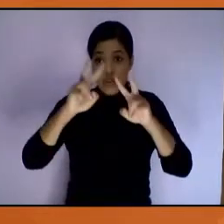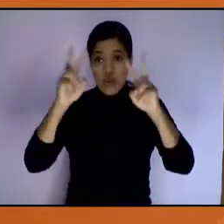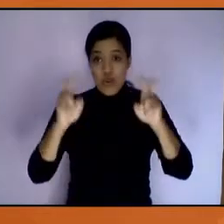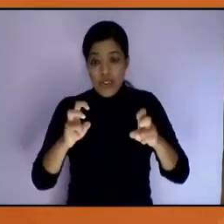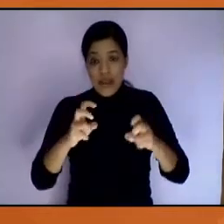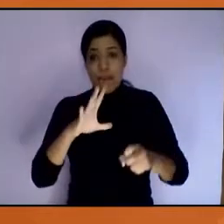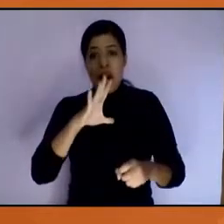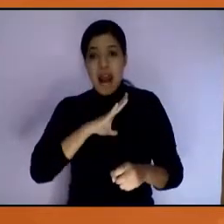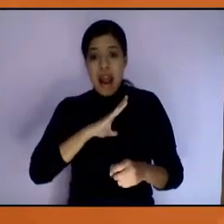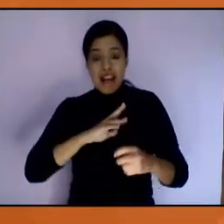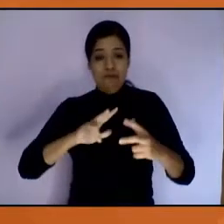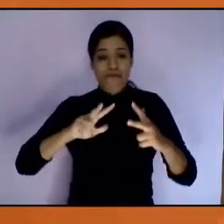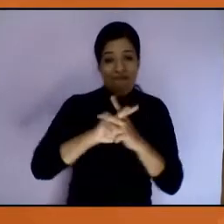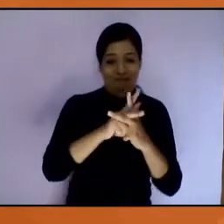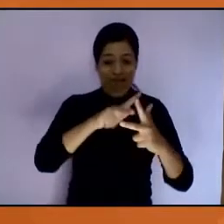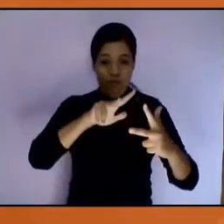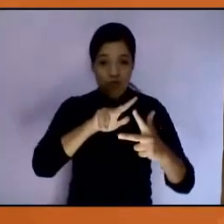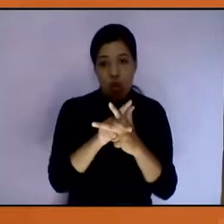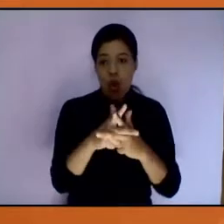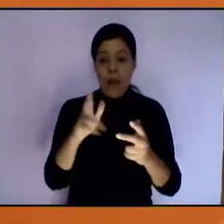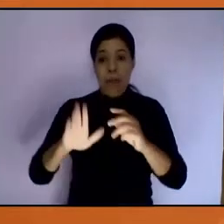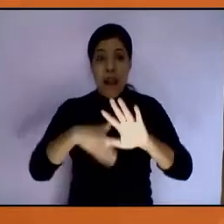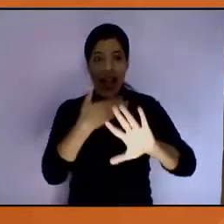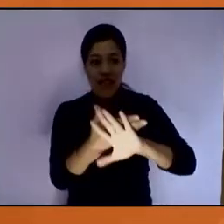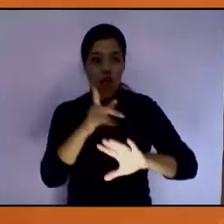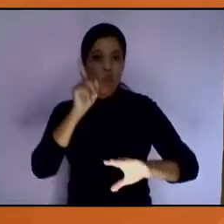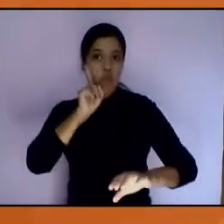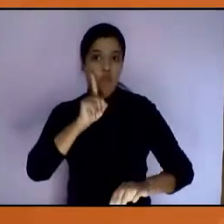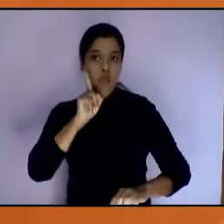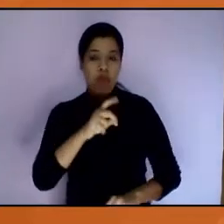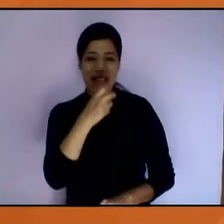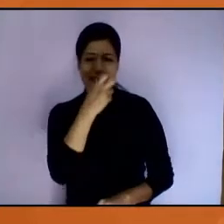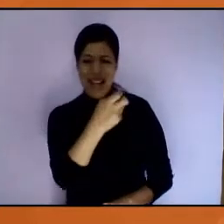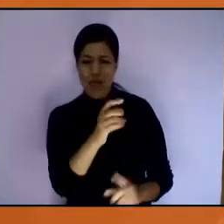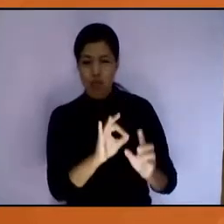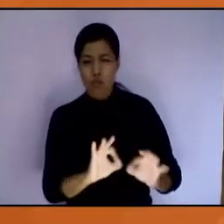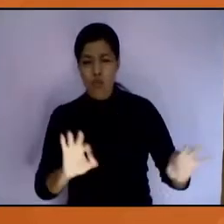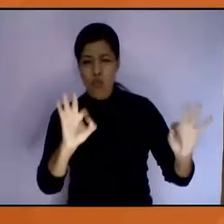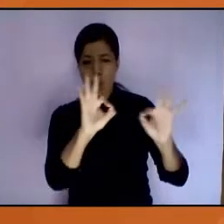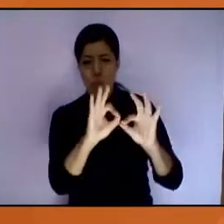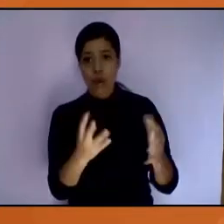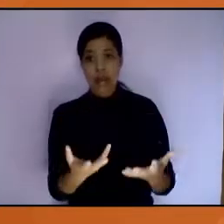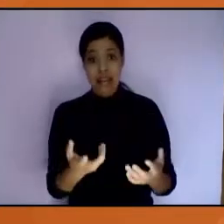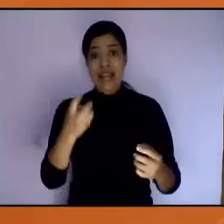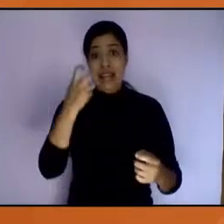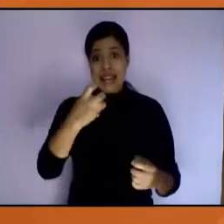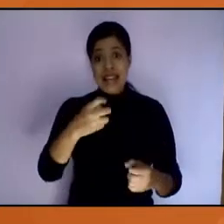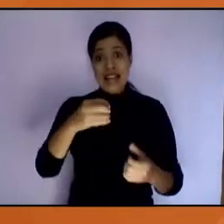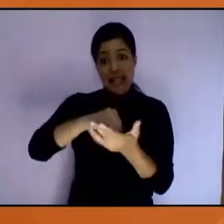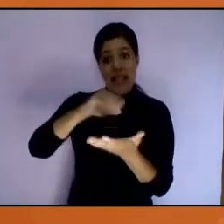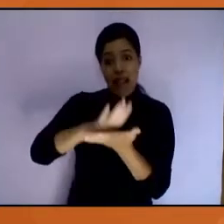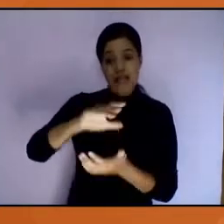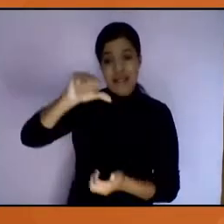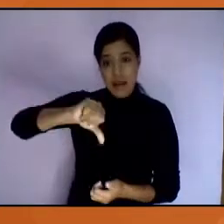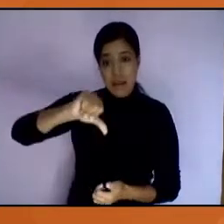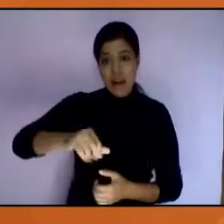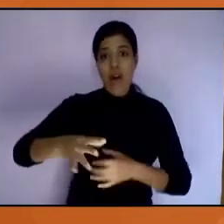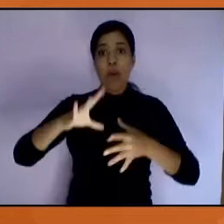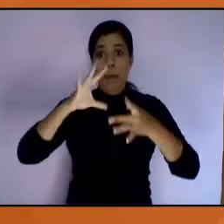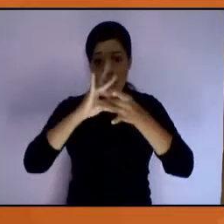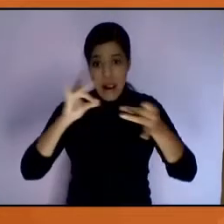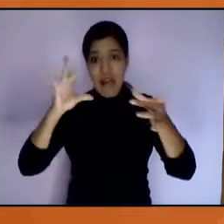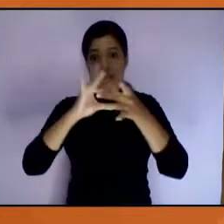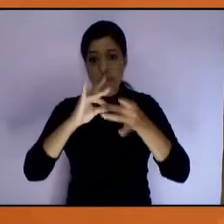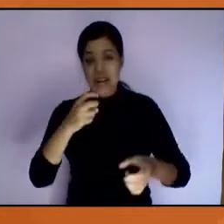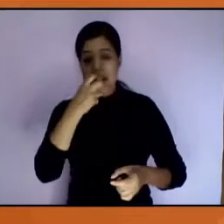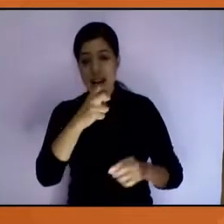la violencia contra las mujeres, que es uno de los puntos clave y el tema que nos convoca el día de hoy. Y tiene que ver con